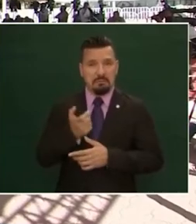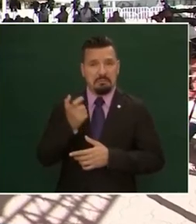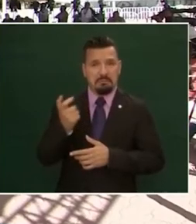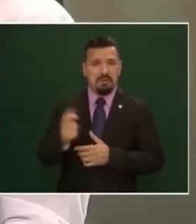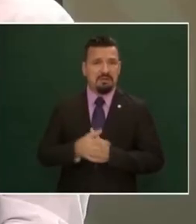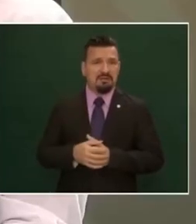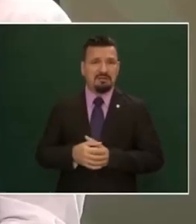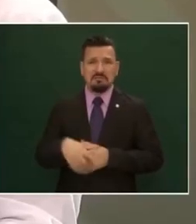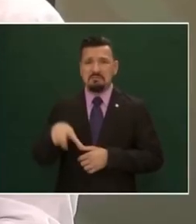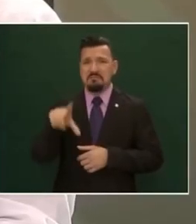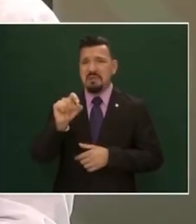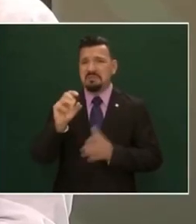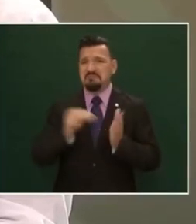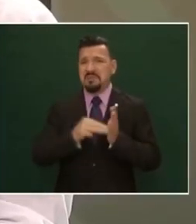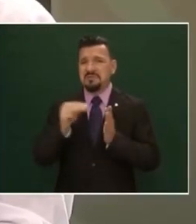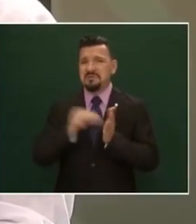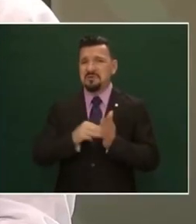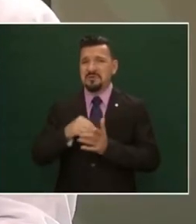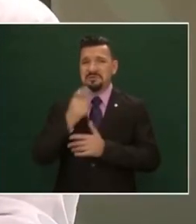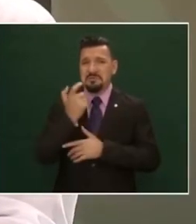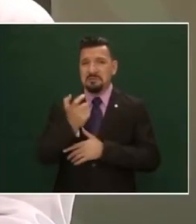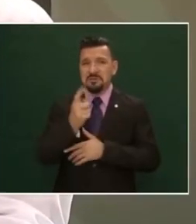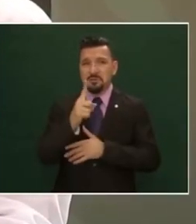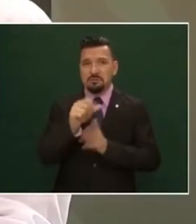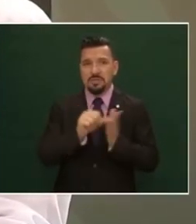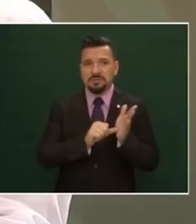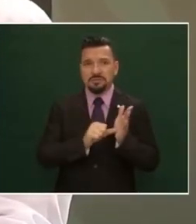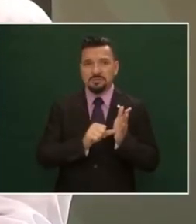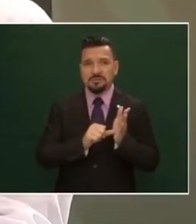20 millones de pesos mensuales